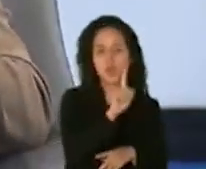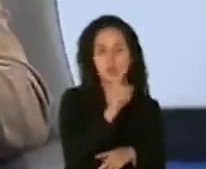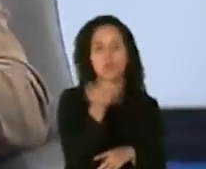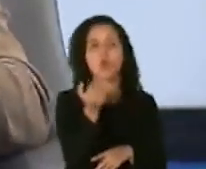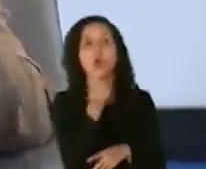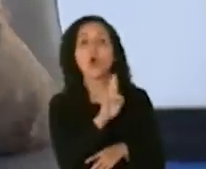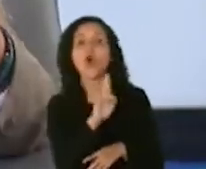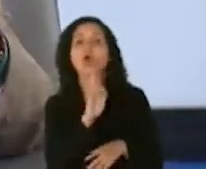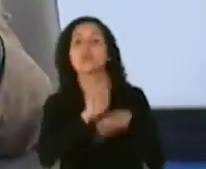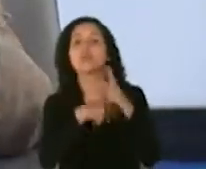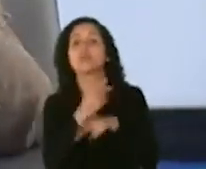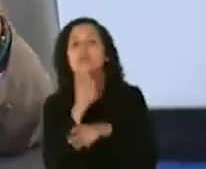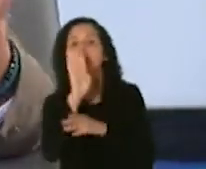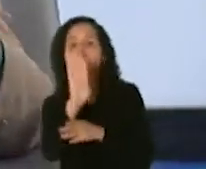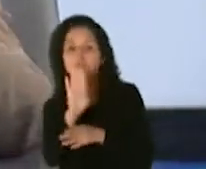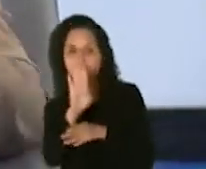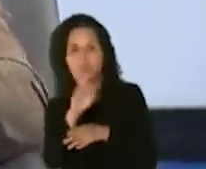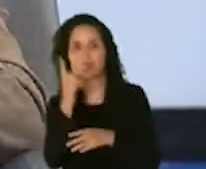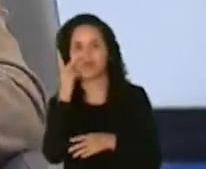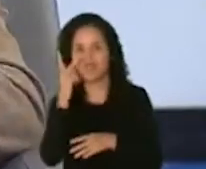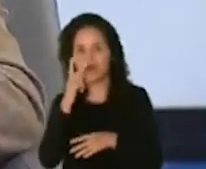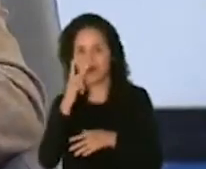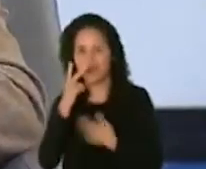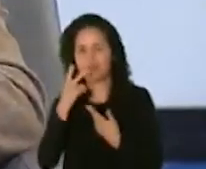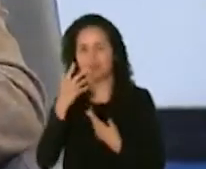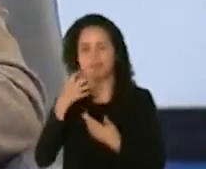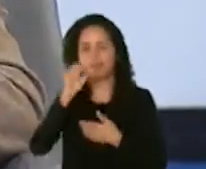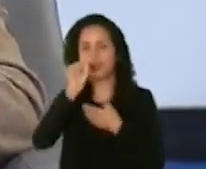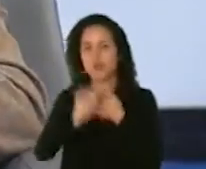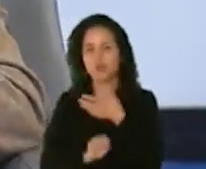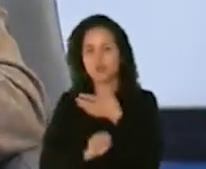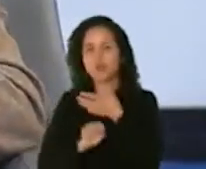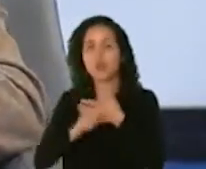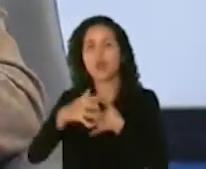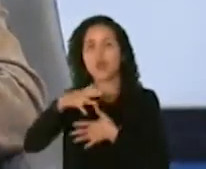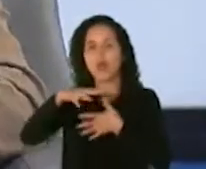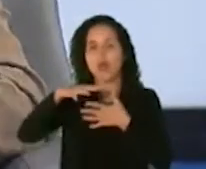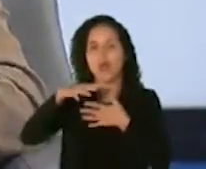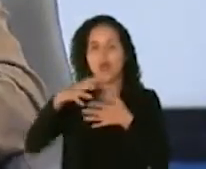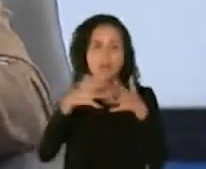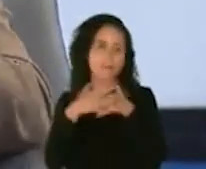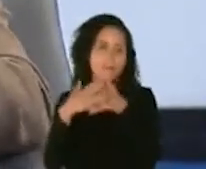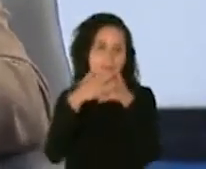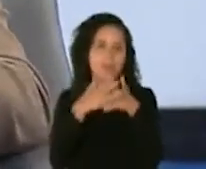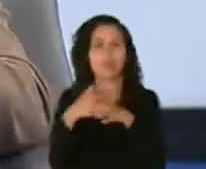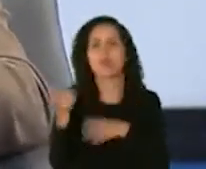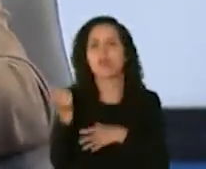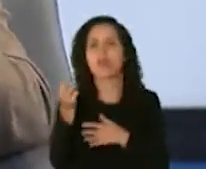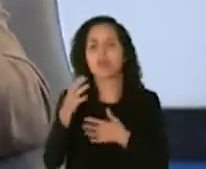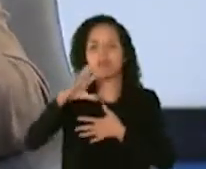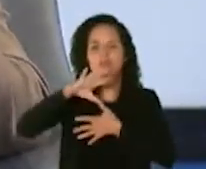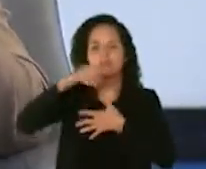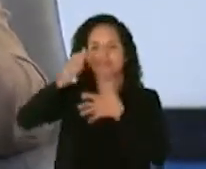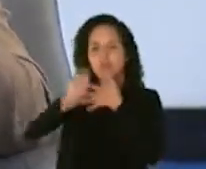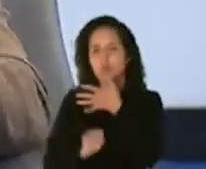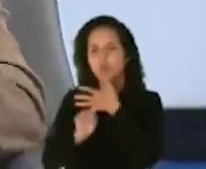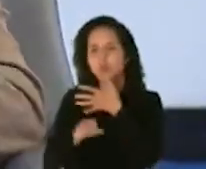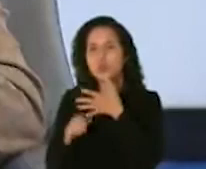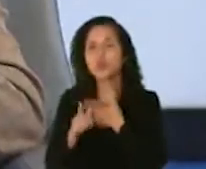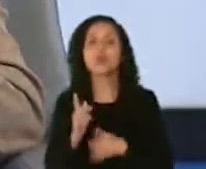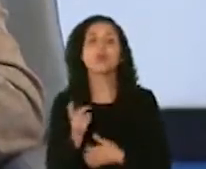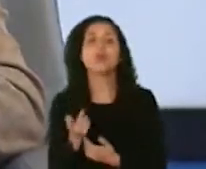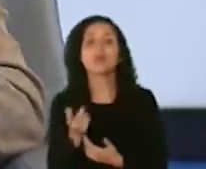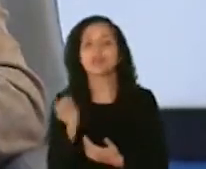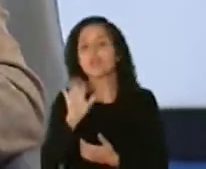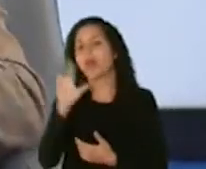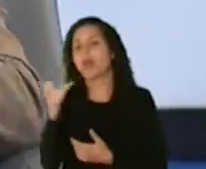o el subtipo B se ve en las Américas y Europa y AC y D se ve en África y Asia eso de por sí sin contar